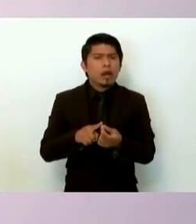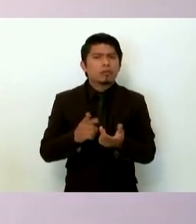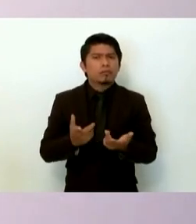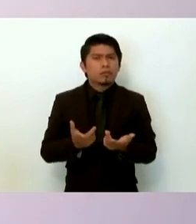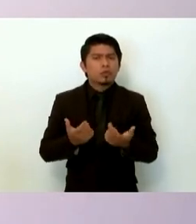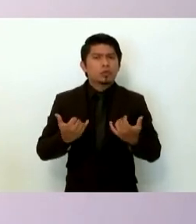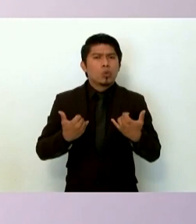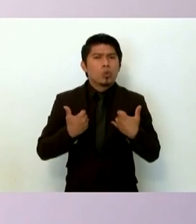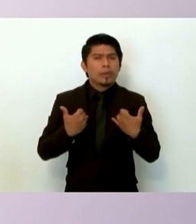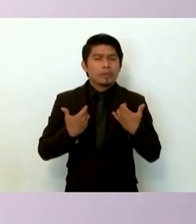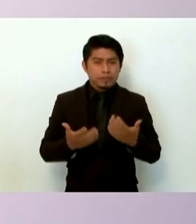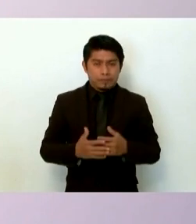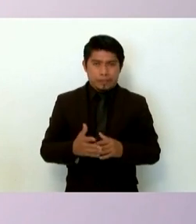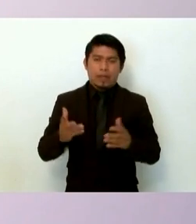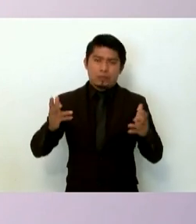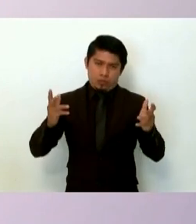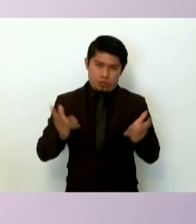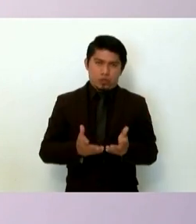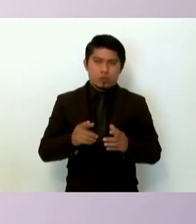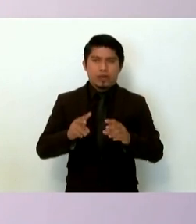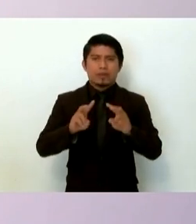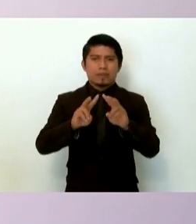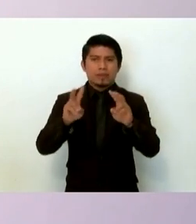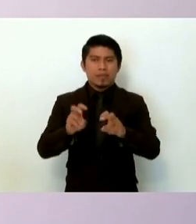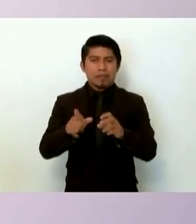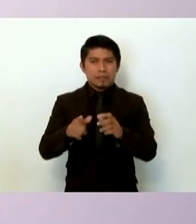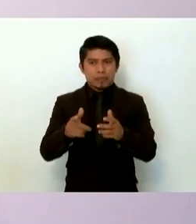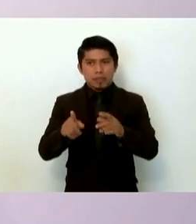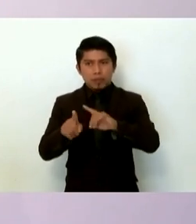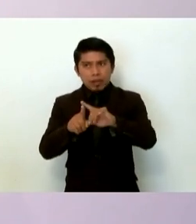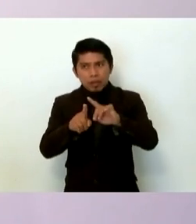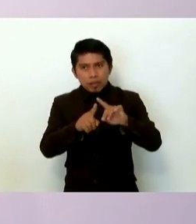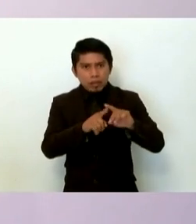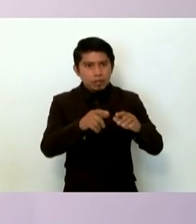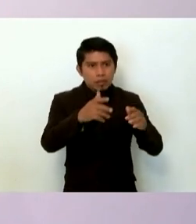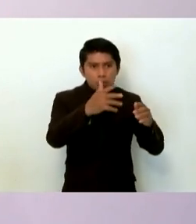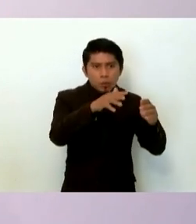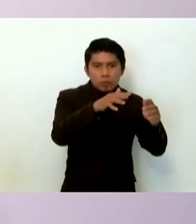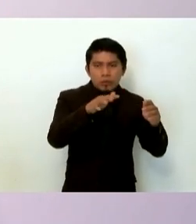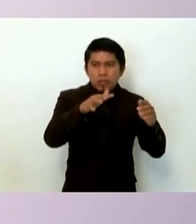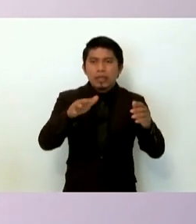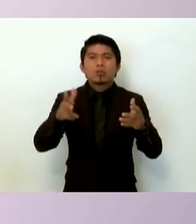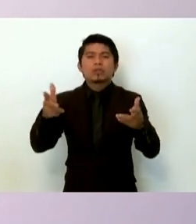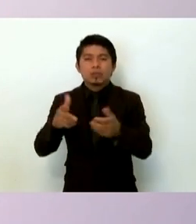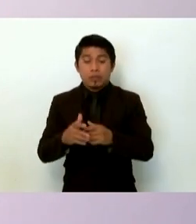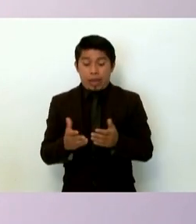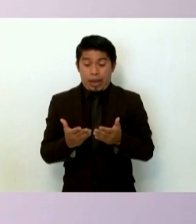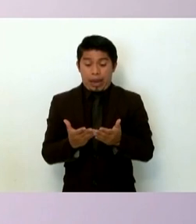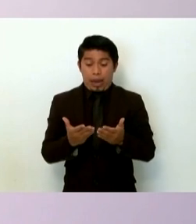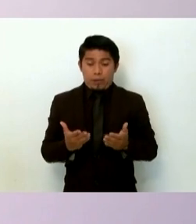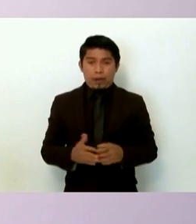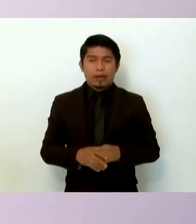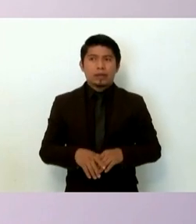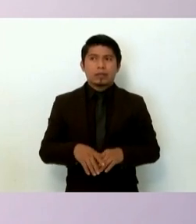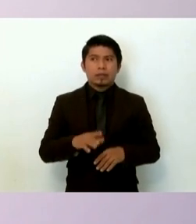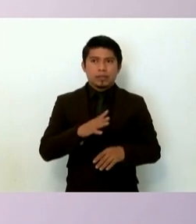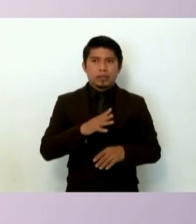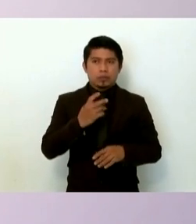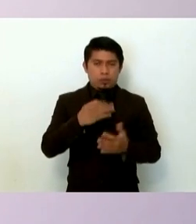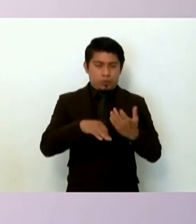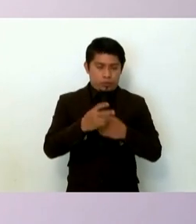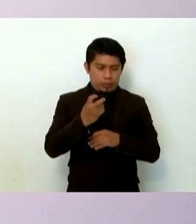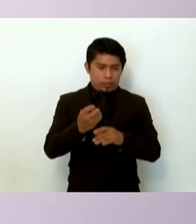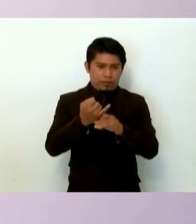que hemos realizado en materia de acciones de búsqueda al día de hoy este es el corte